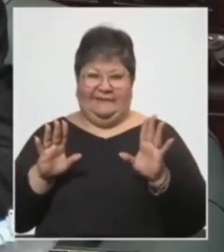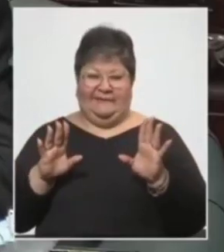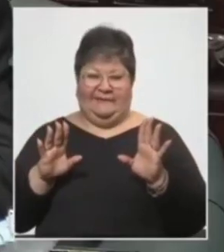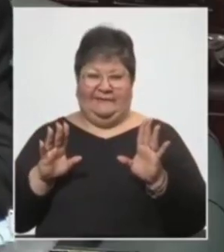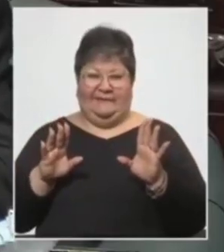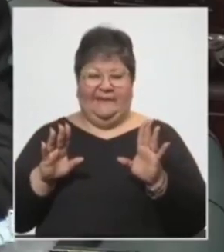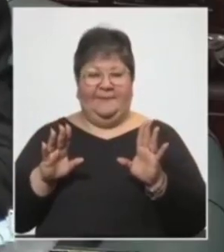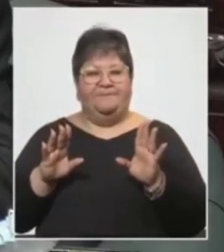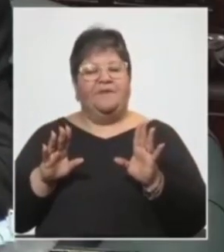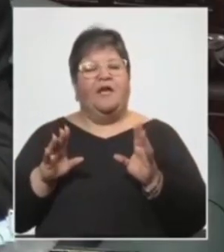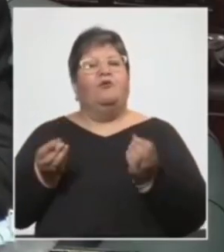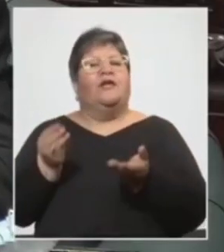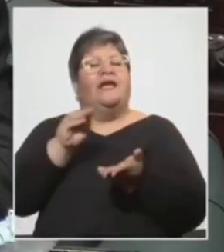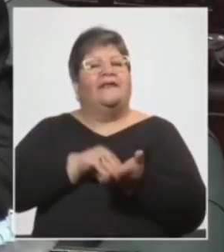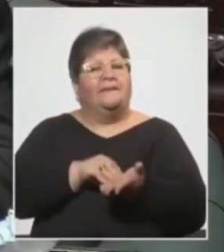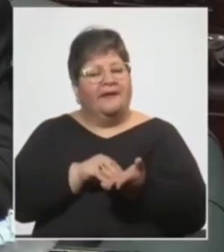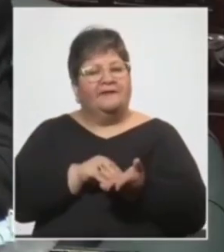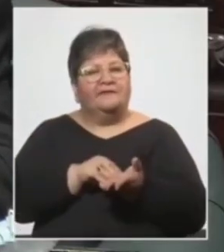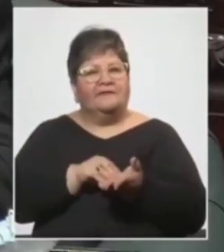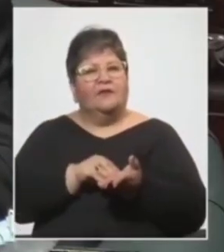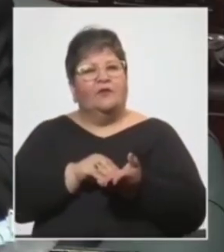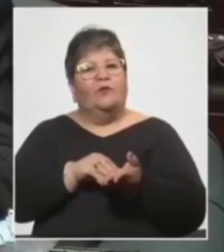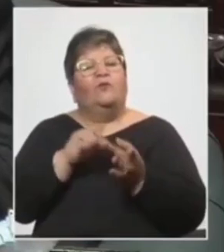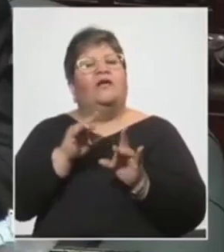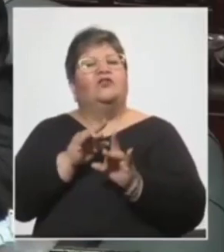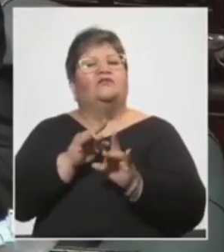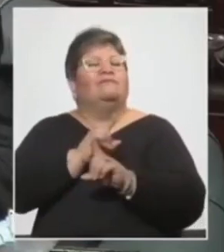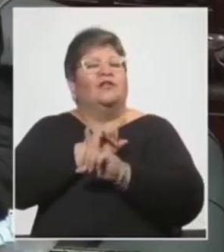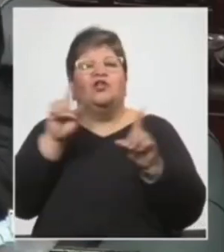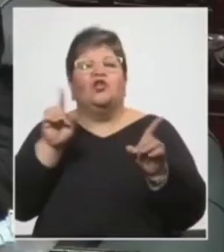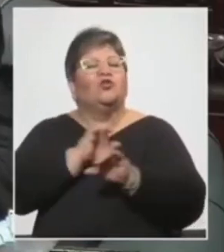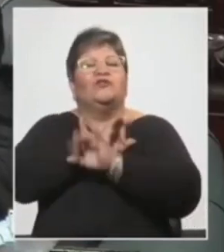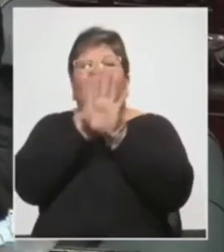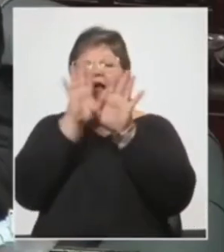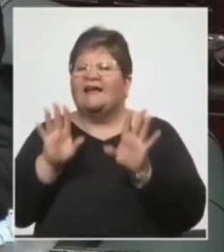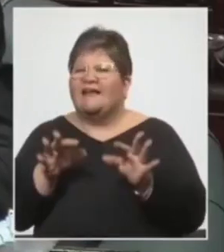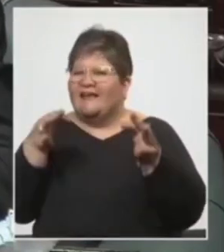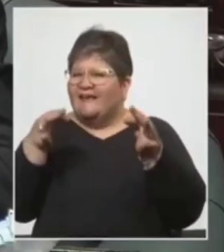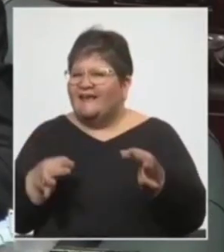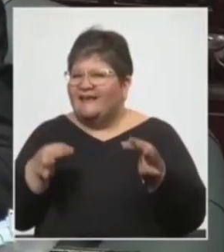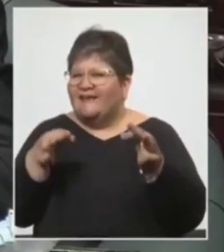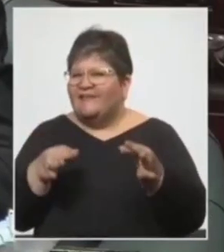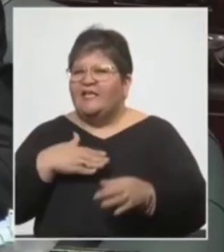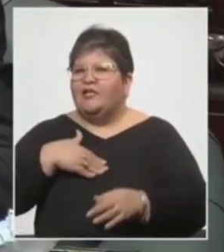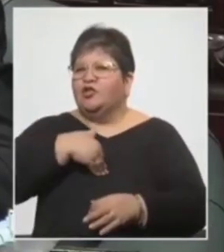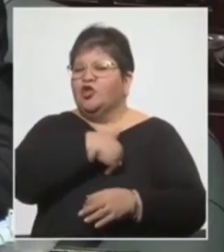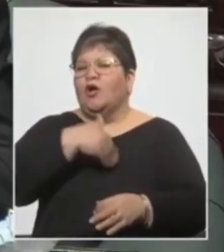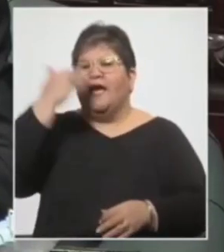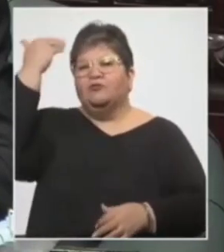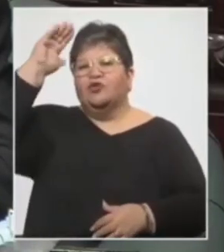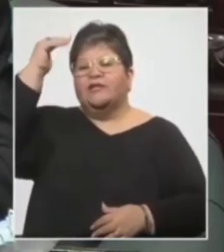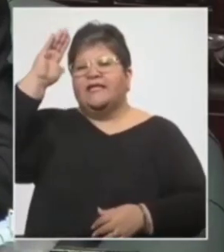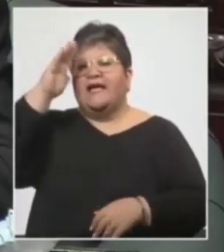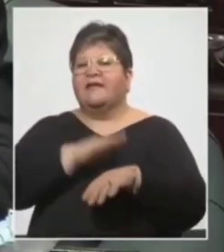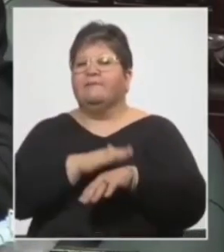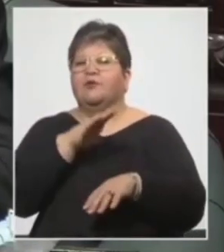Porque además cuando se aclara, mejor dicho, no se aclara cuál es el rol de las autoridades competentes y cuáles son las